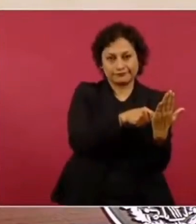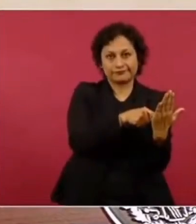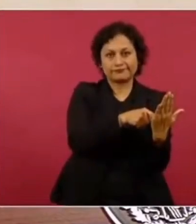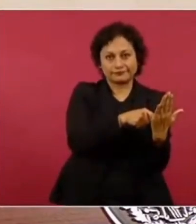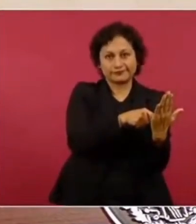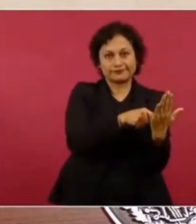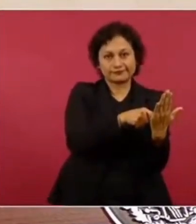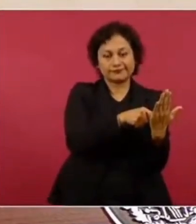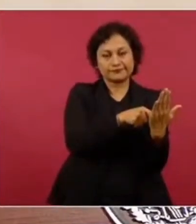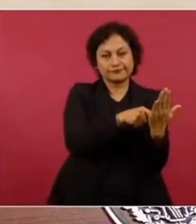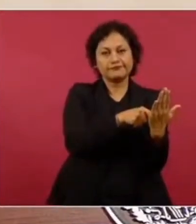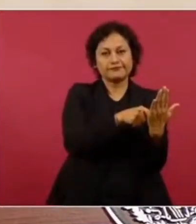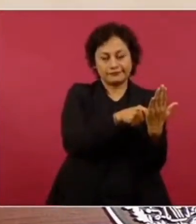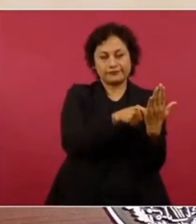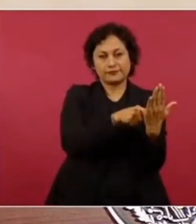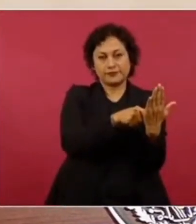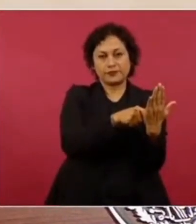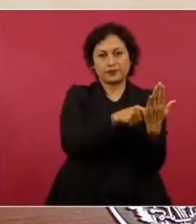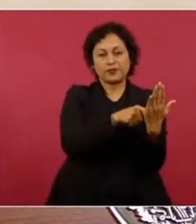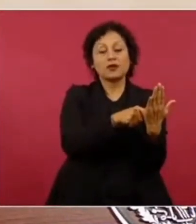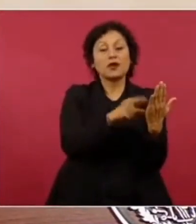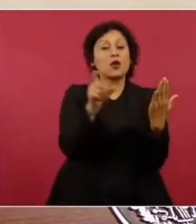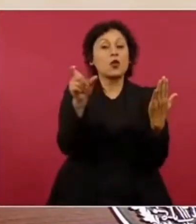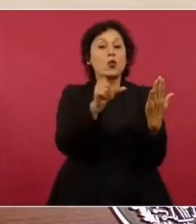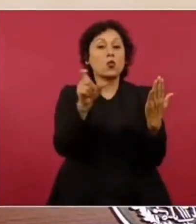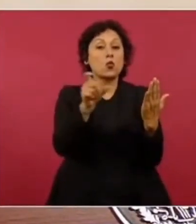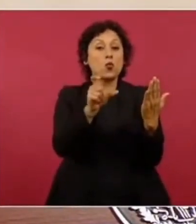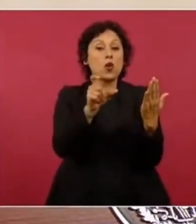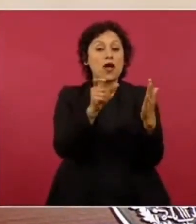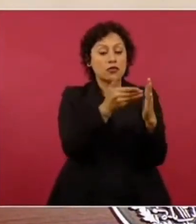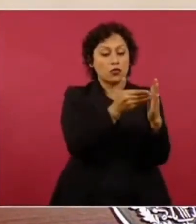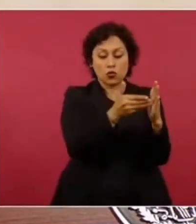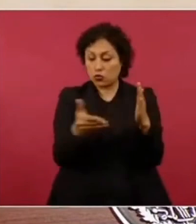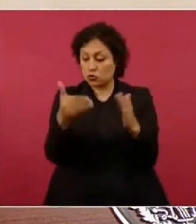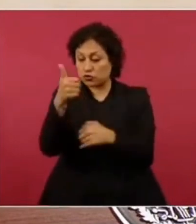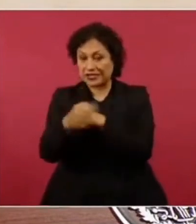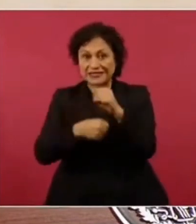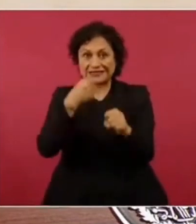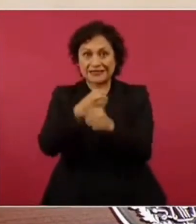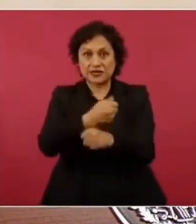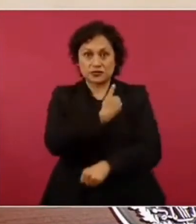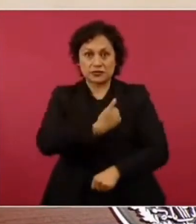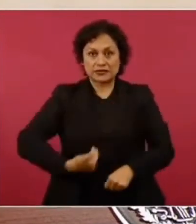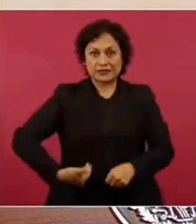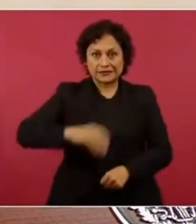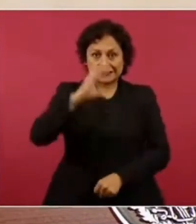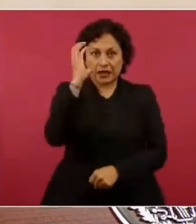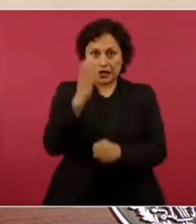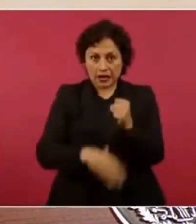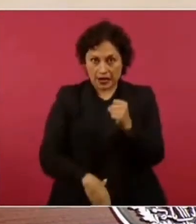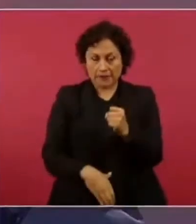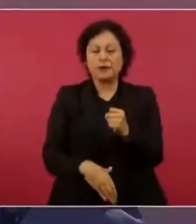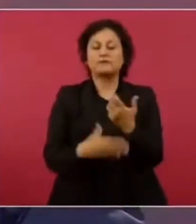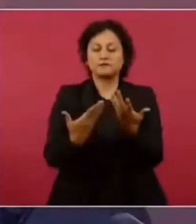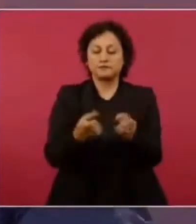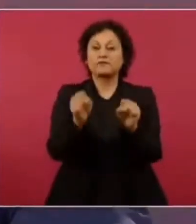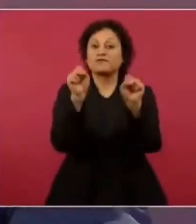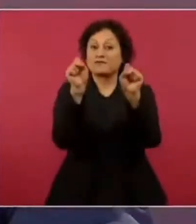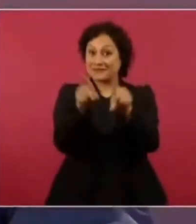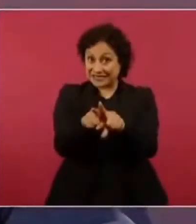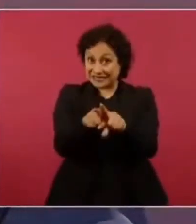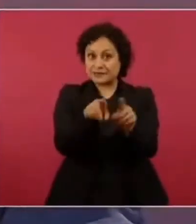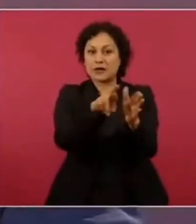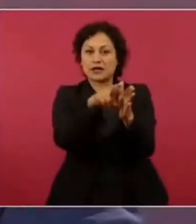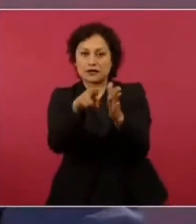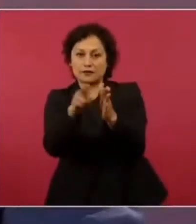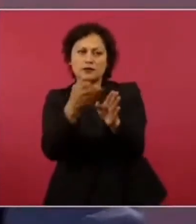al término del sexenio de Salinas, la misma revista Forbes que año con año publicaba la